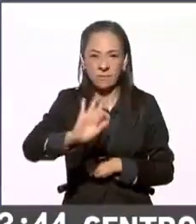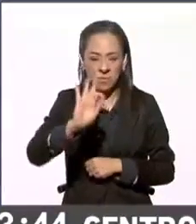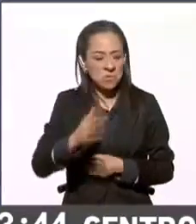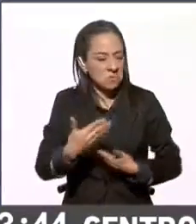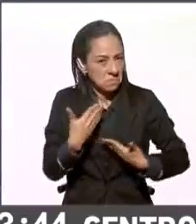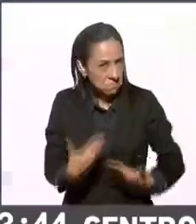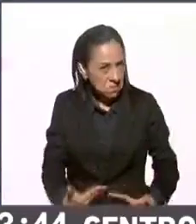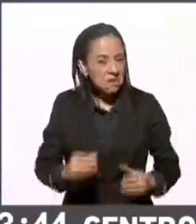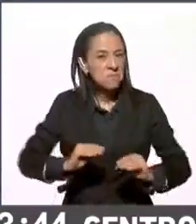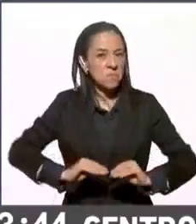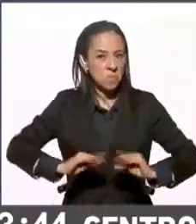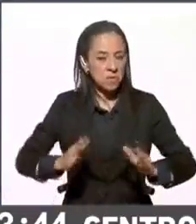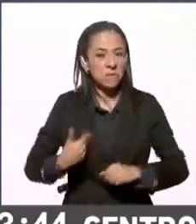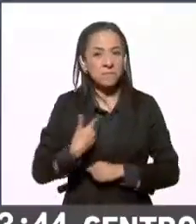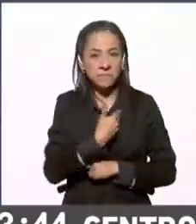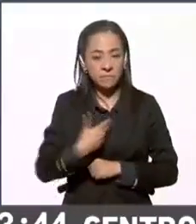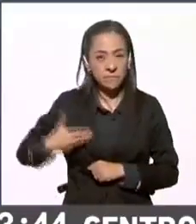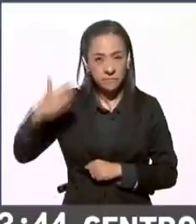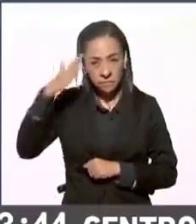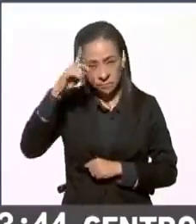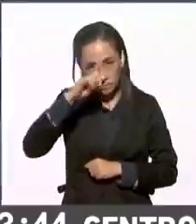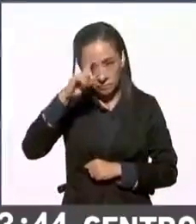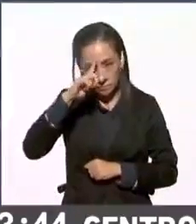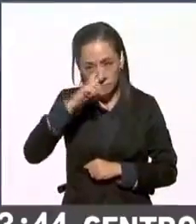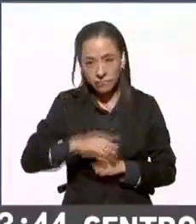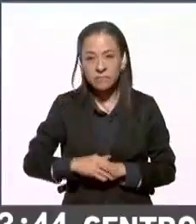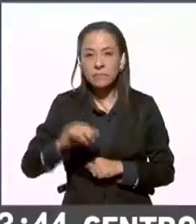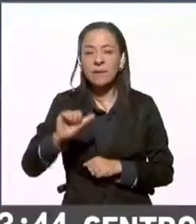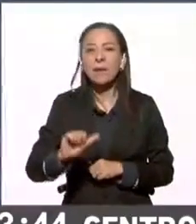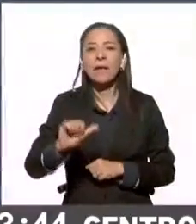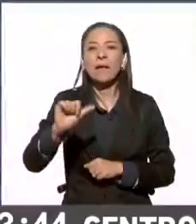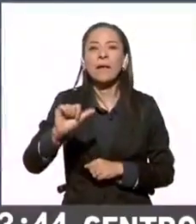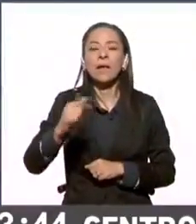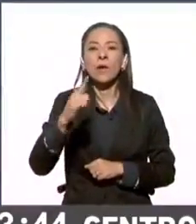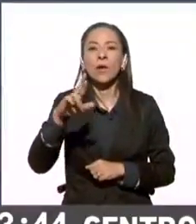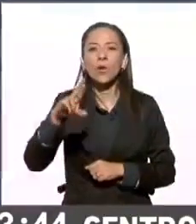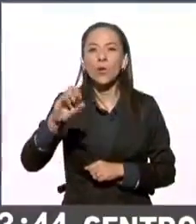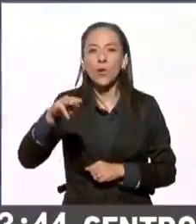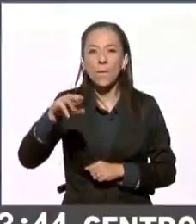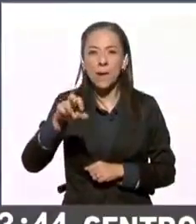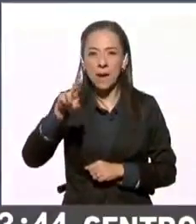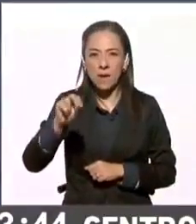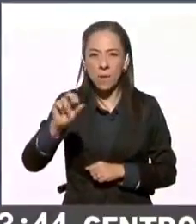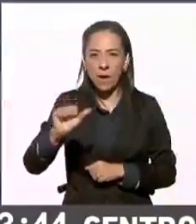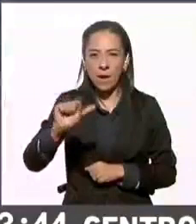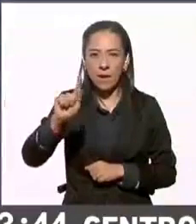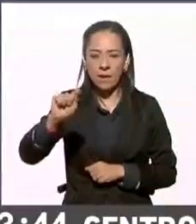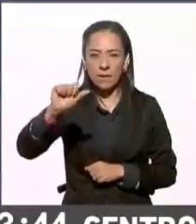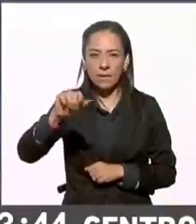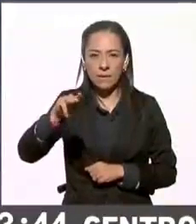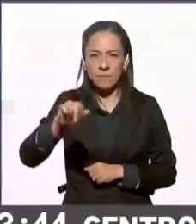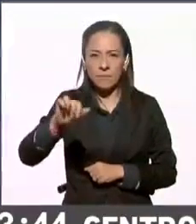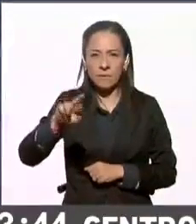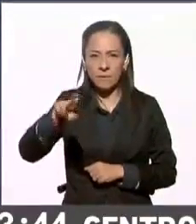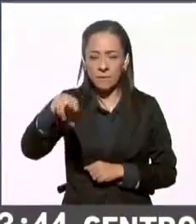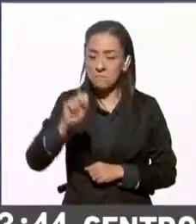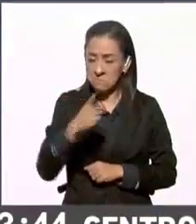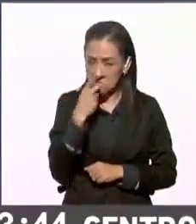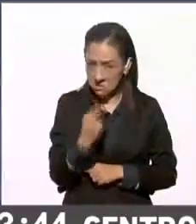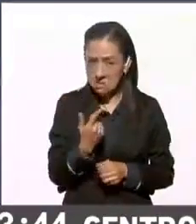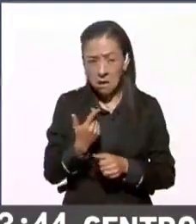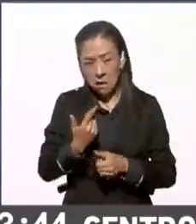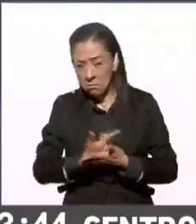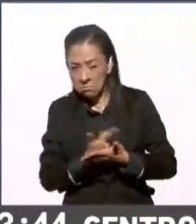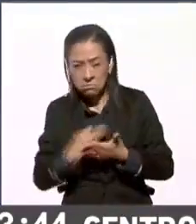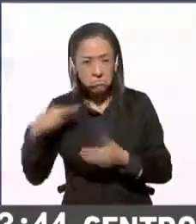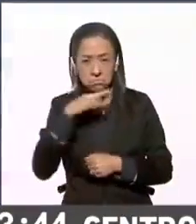consejero presidente Gerardo Romero Altamirano también añadió que pese a los resultados preliminares de este conteo rápido,